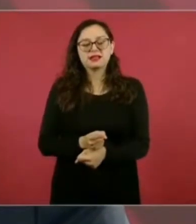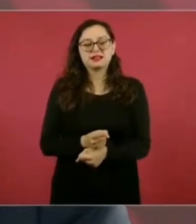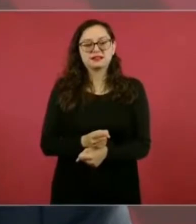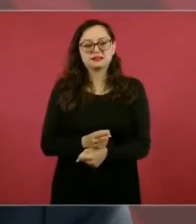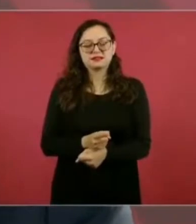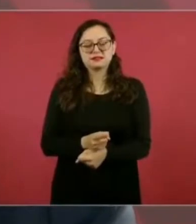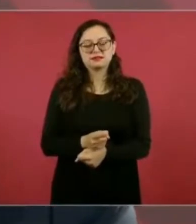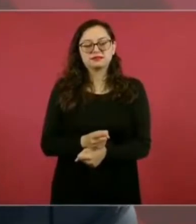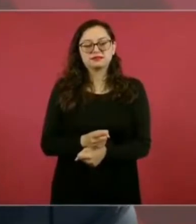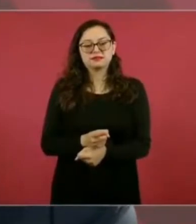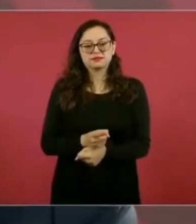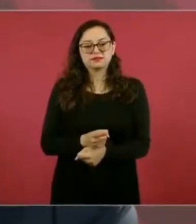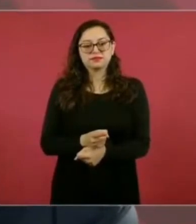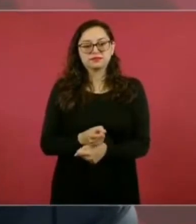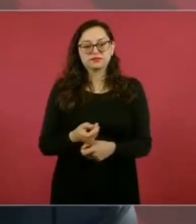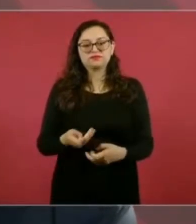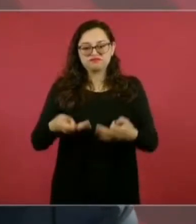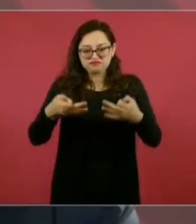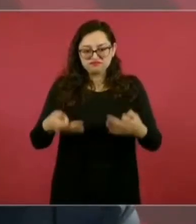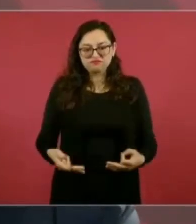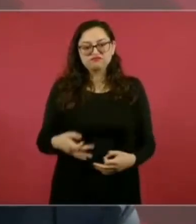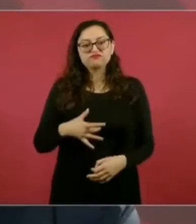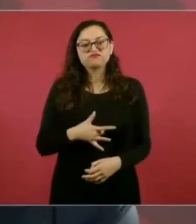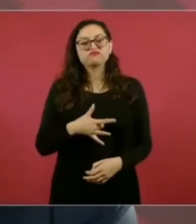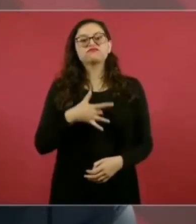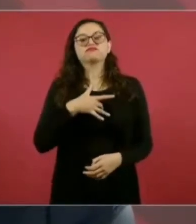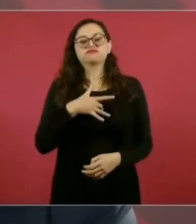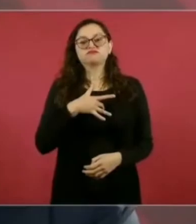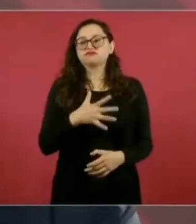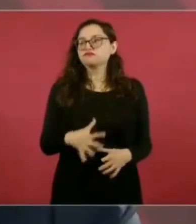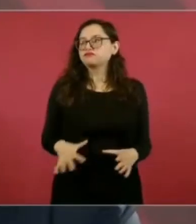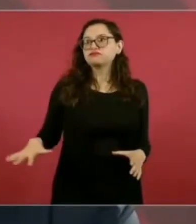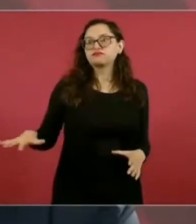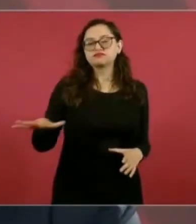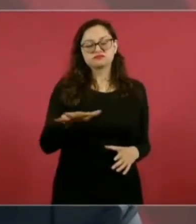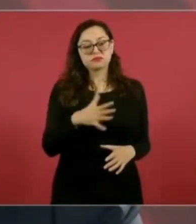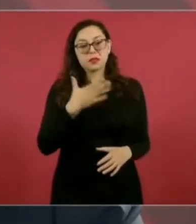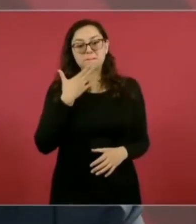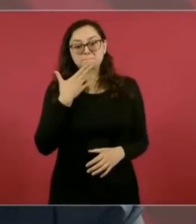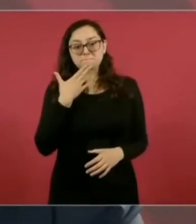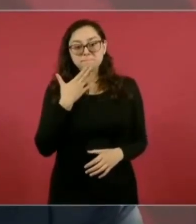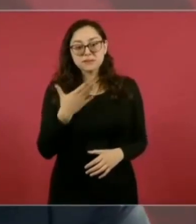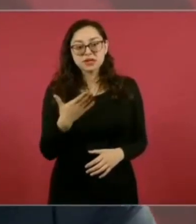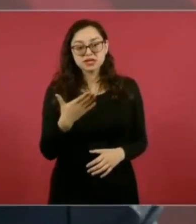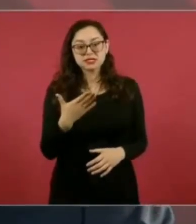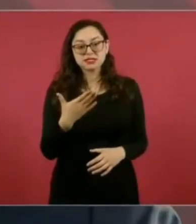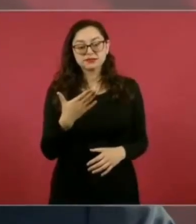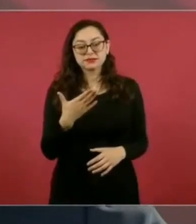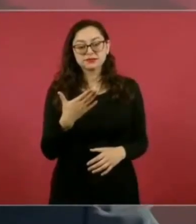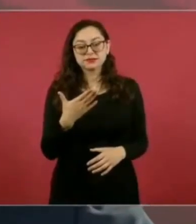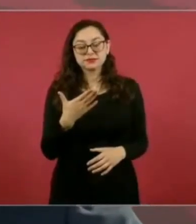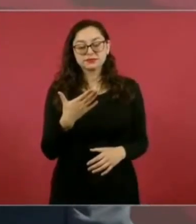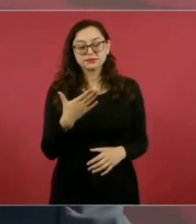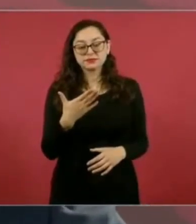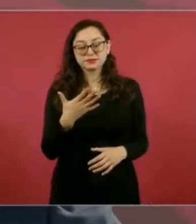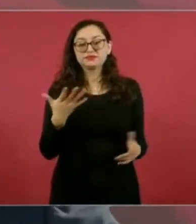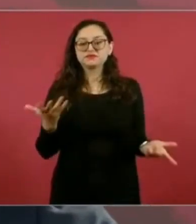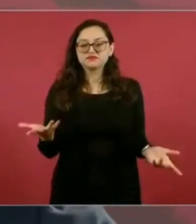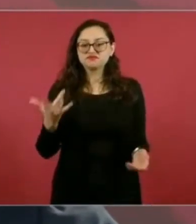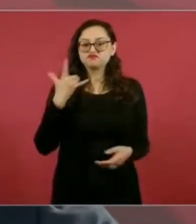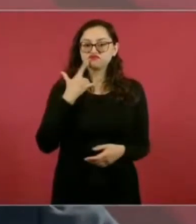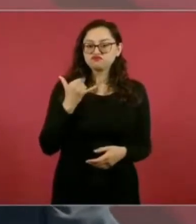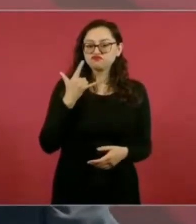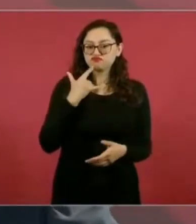una mujer con sensibilidad social que se ha formado en la lucha